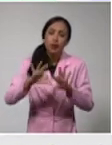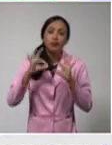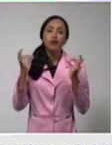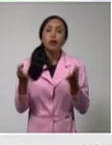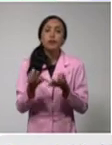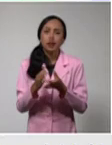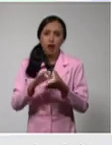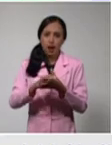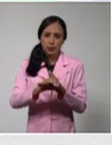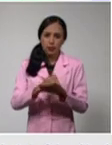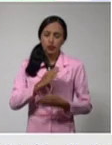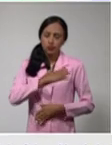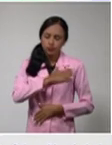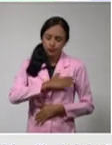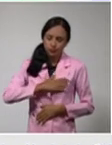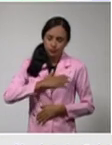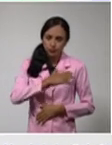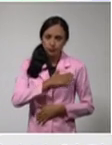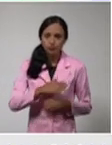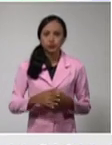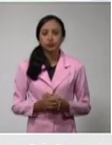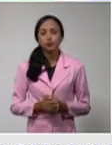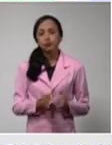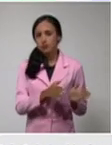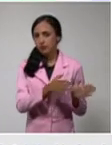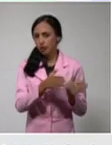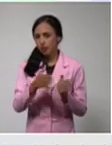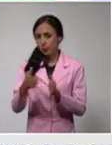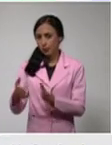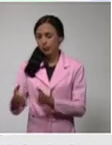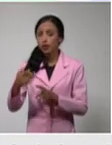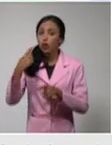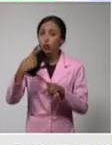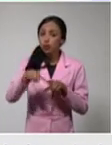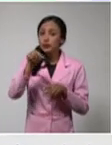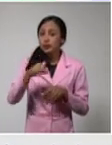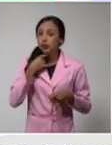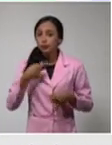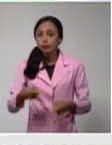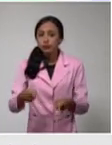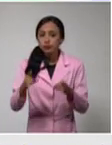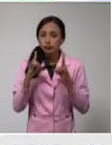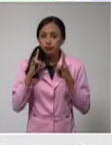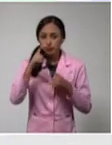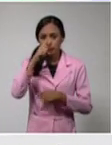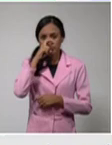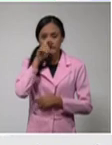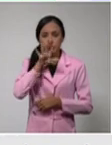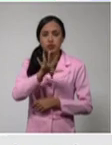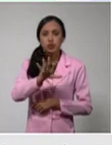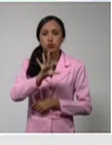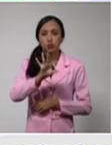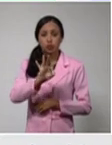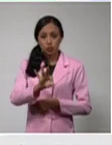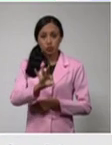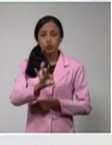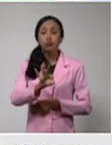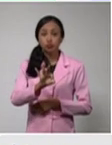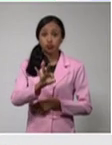Fallece un paciente de 58 años de edad, joven también,